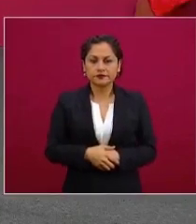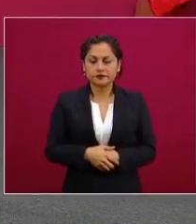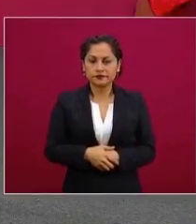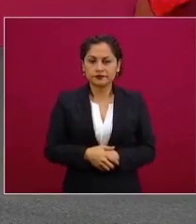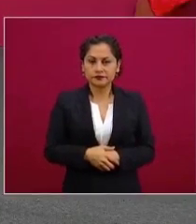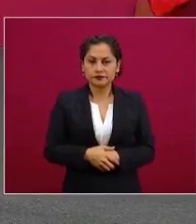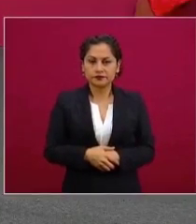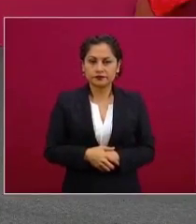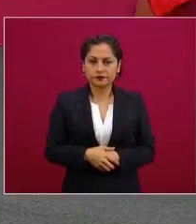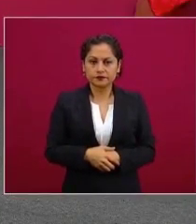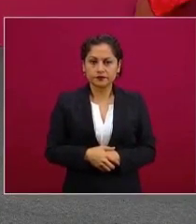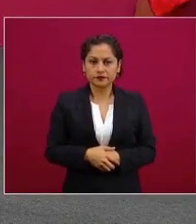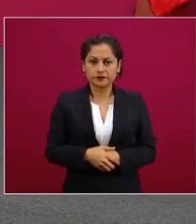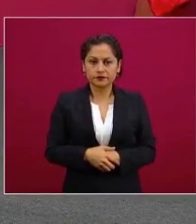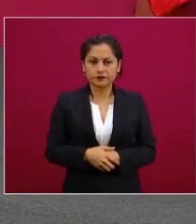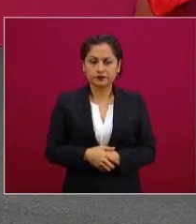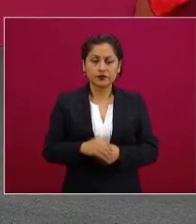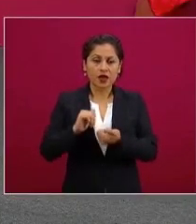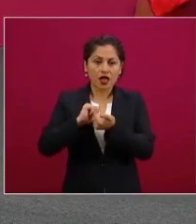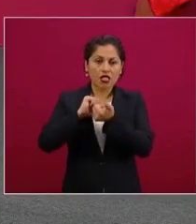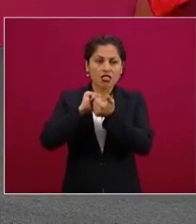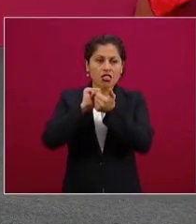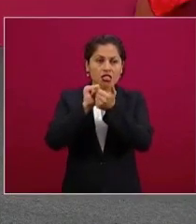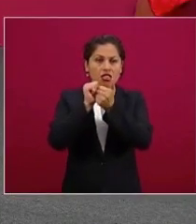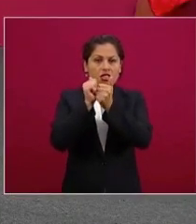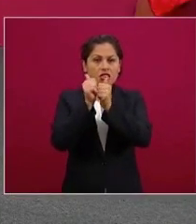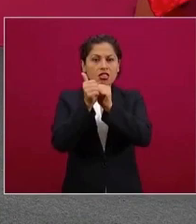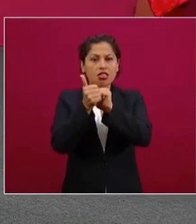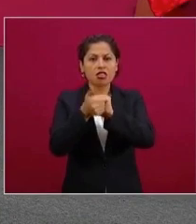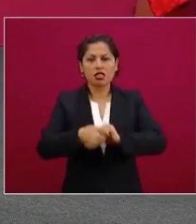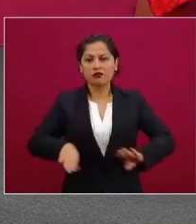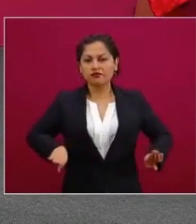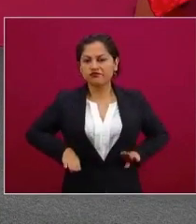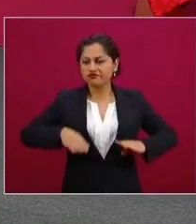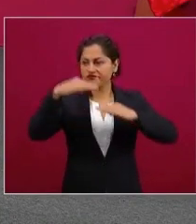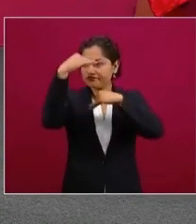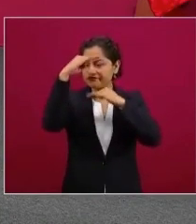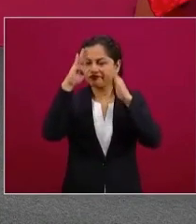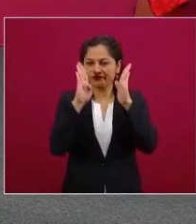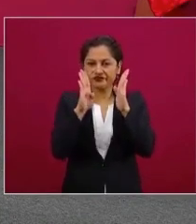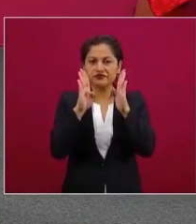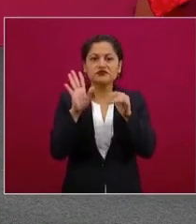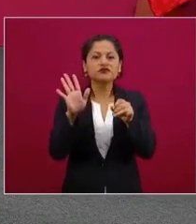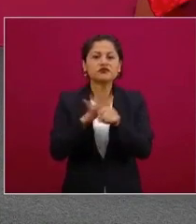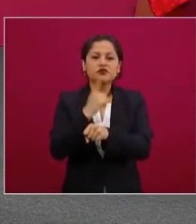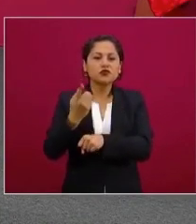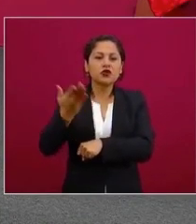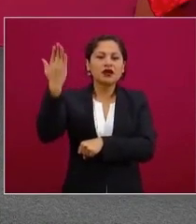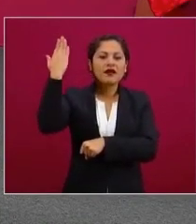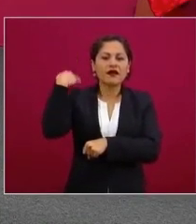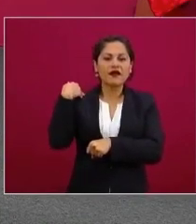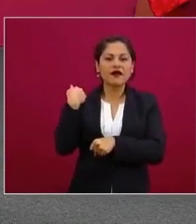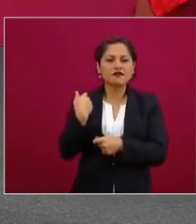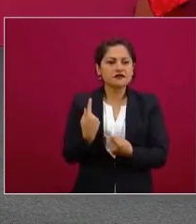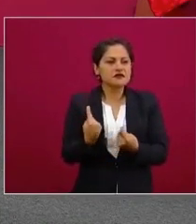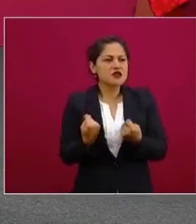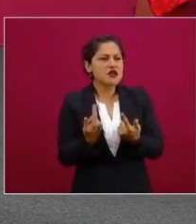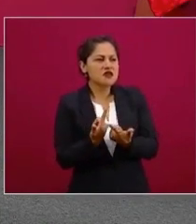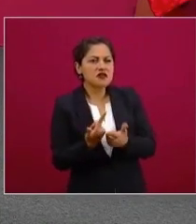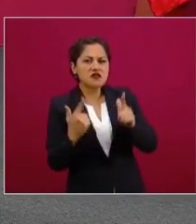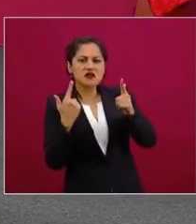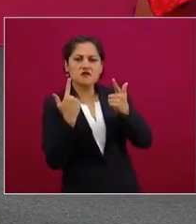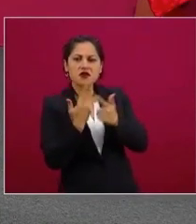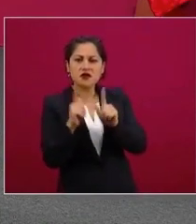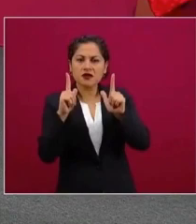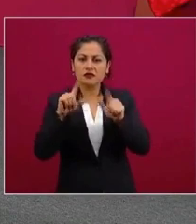y mi código aquí está. Y cuando quiera lo podemos discutir, lo podemos debatir. Algo así. Pero no,